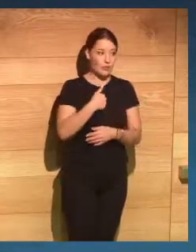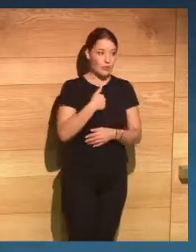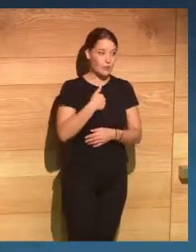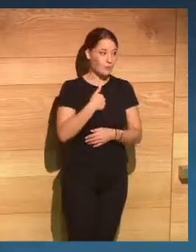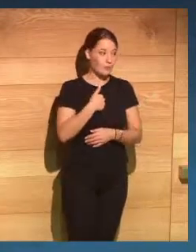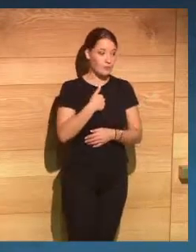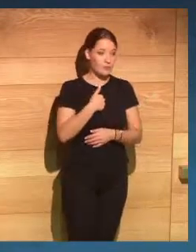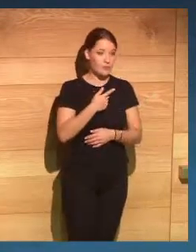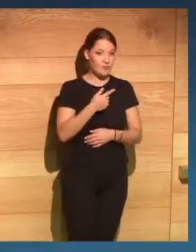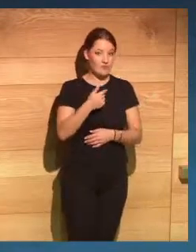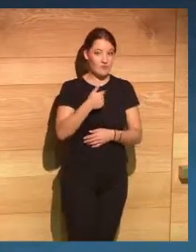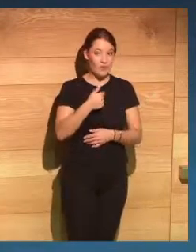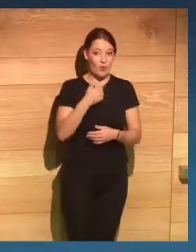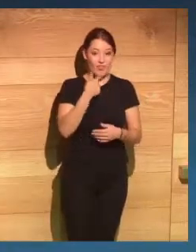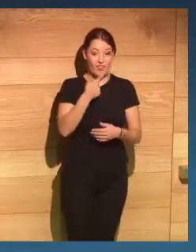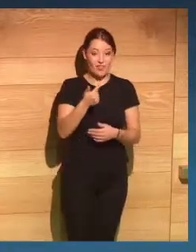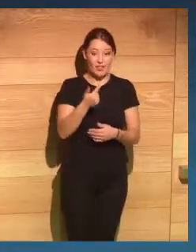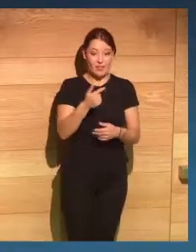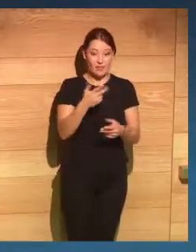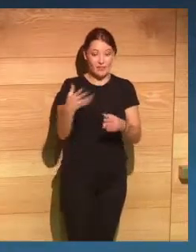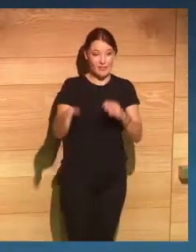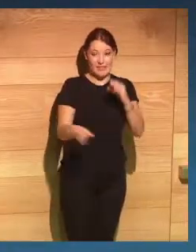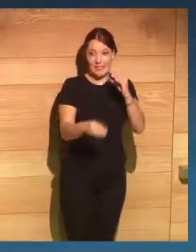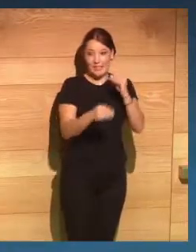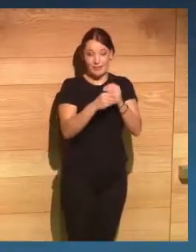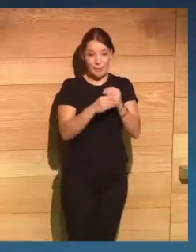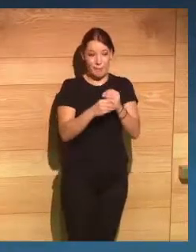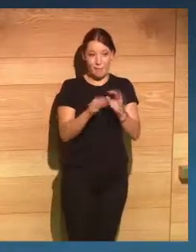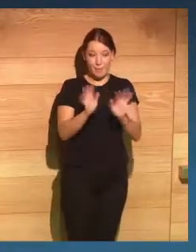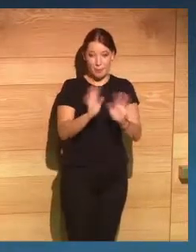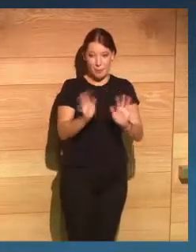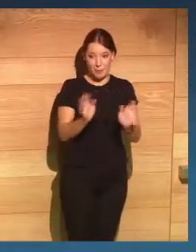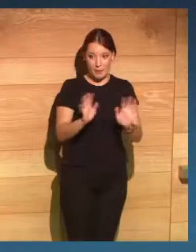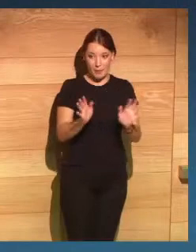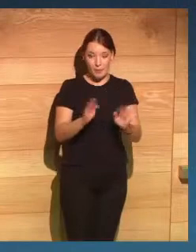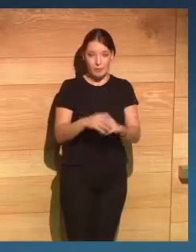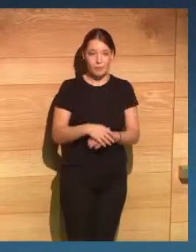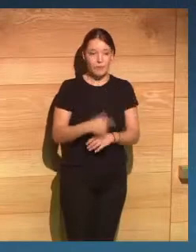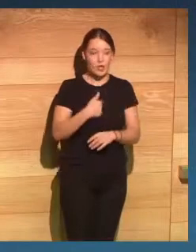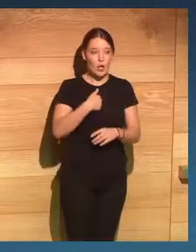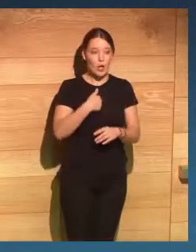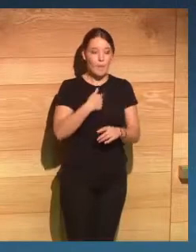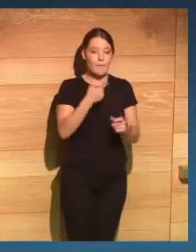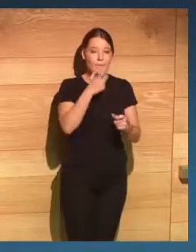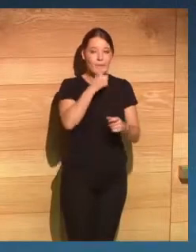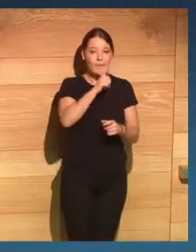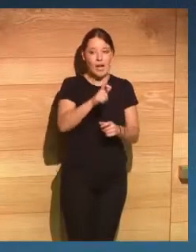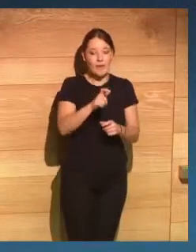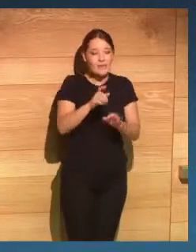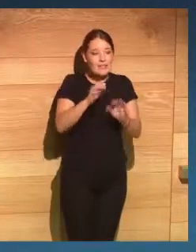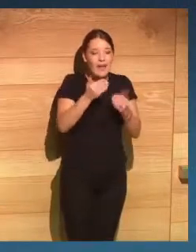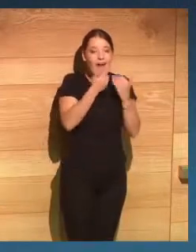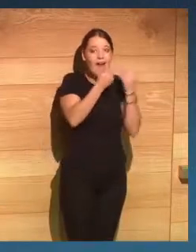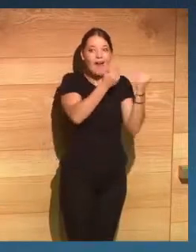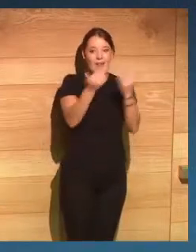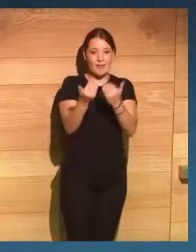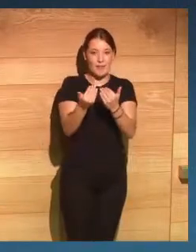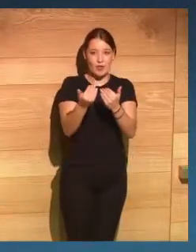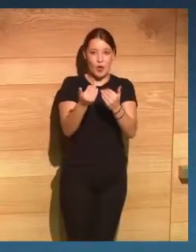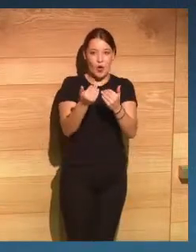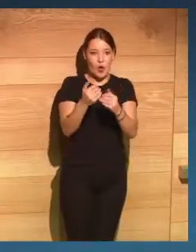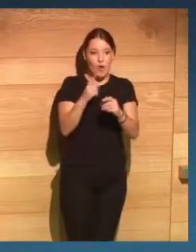tengo más que hablar si tengo últimas palabras una vez más de agradecimiento a Fundación Telefónica